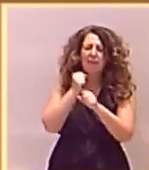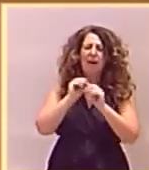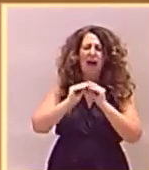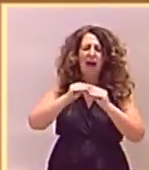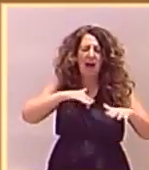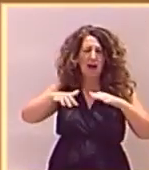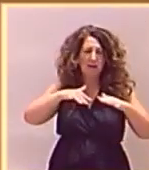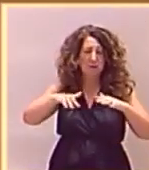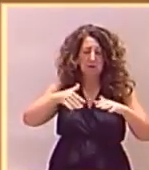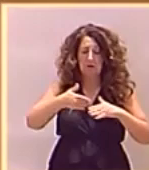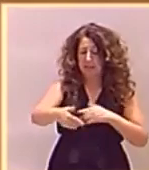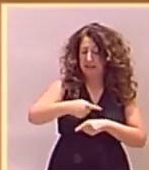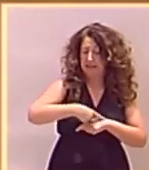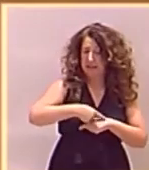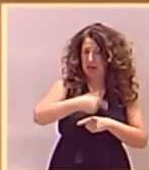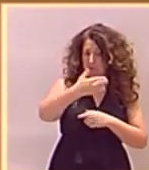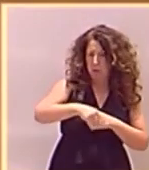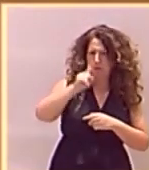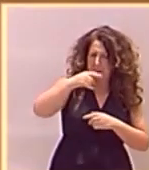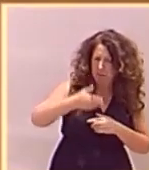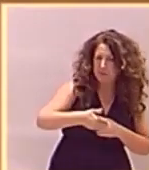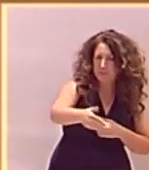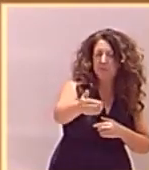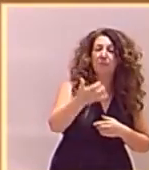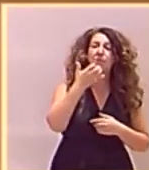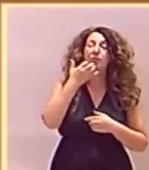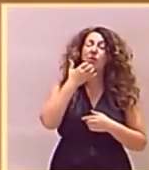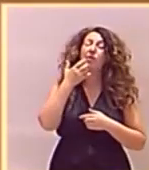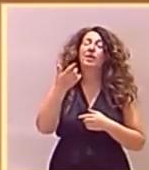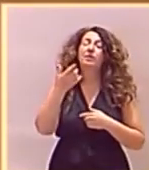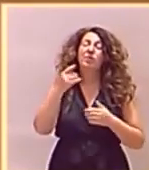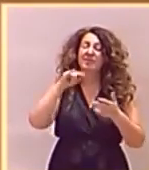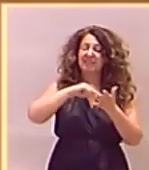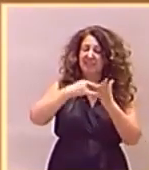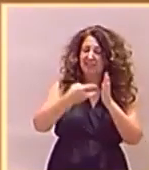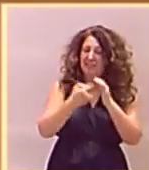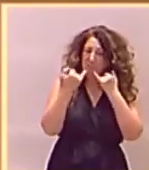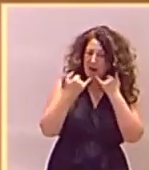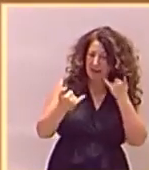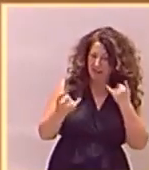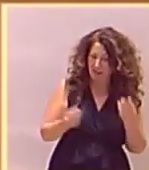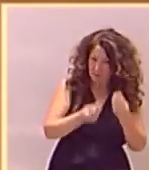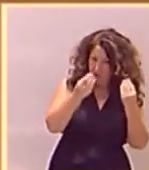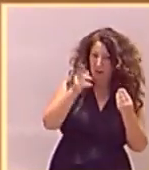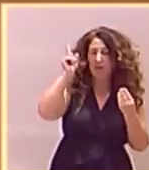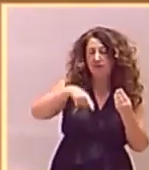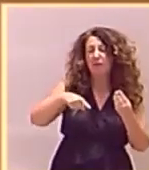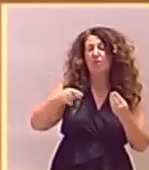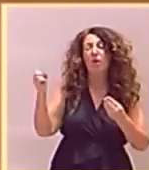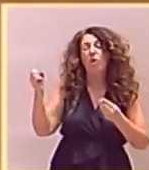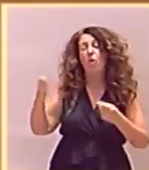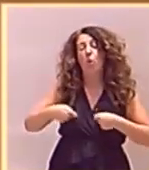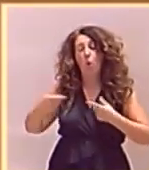lado, avanzar en la democratización del sistema eléctrico y por otro, para reducir el consumo y mejorar la eficiencia energética. ¡Gracias!